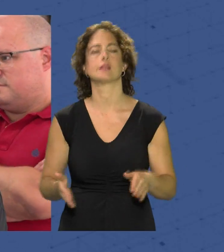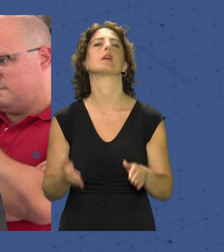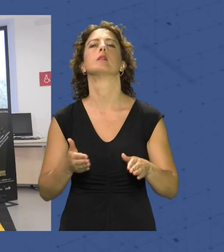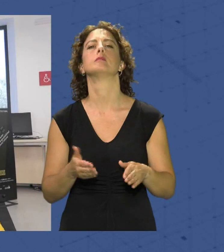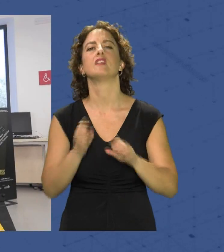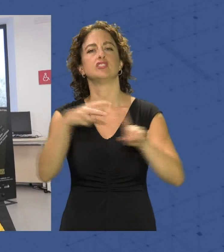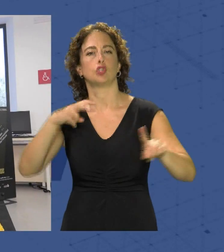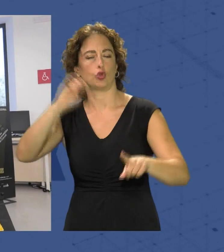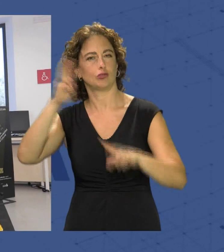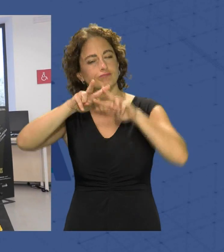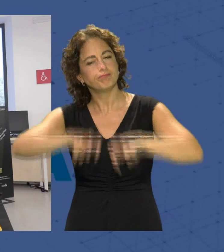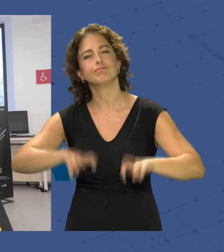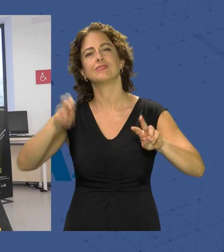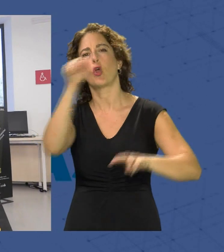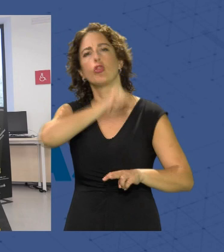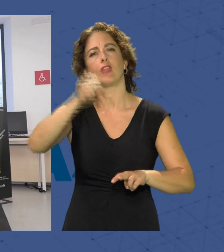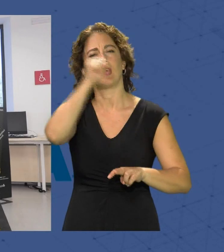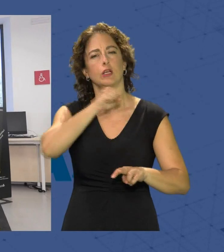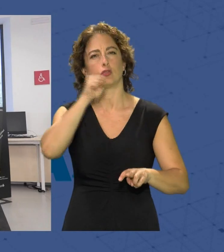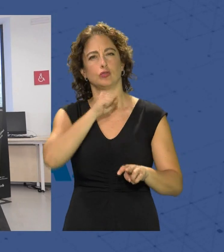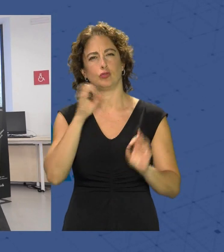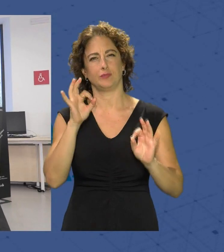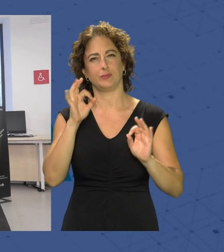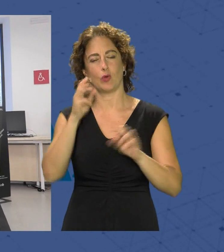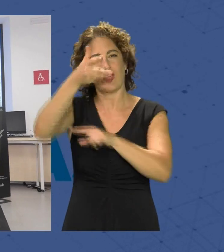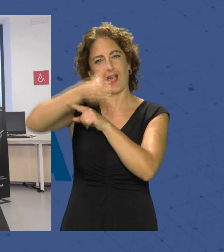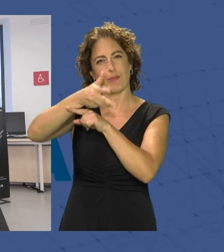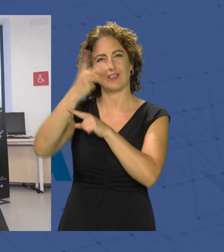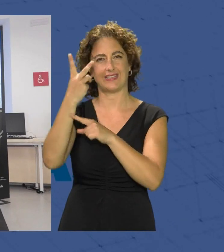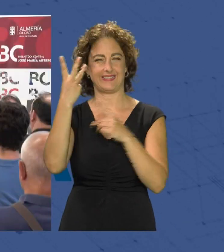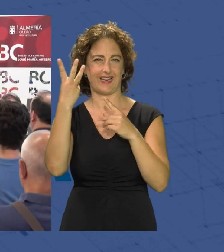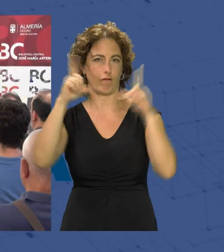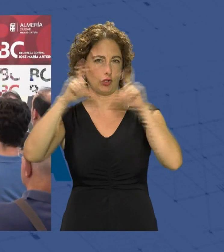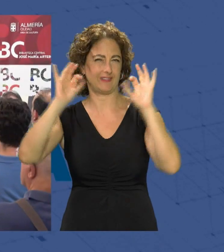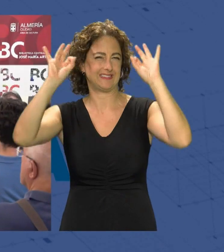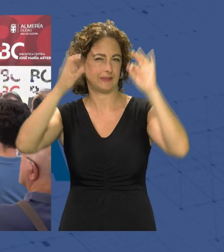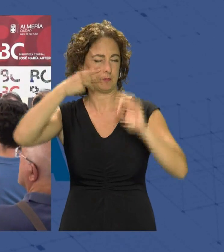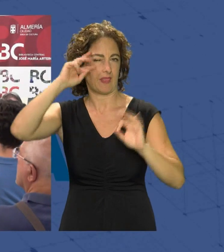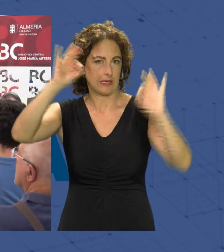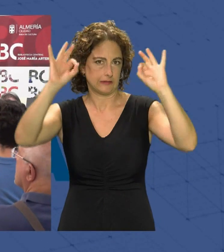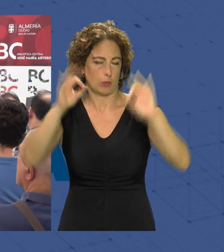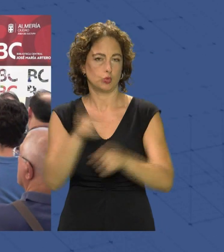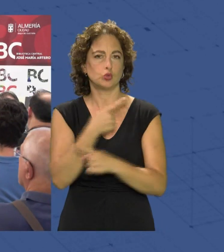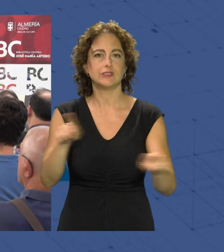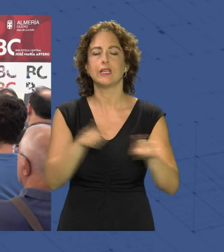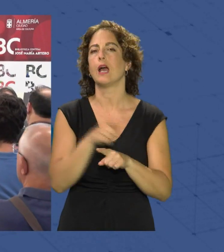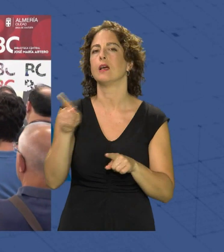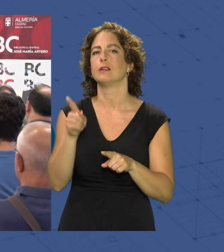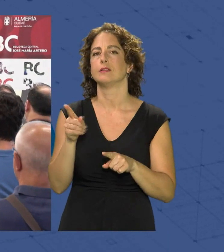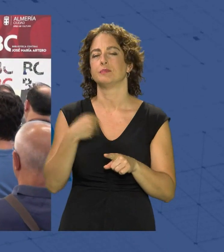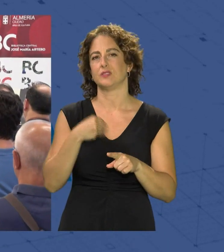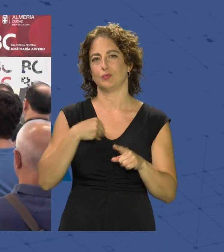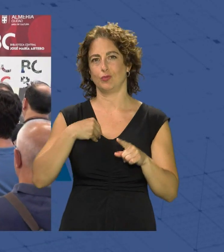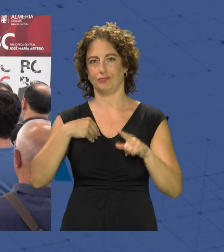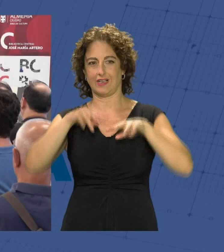visión y se analizaron los conciertos a través del visor de las cámaras de tres fotógrafos musicales que acercaron su trabajo en directo en los fosos de los